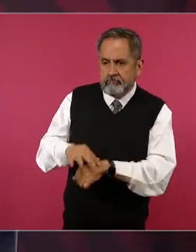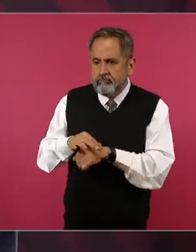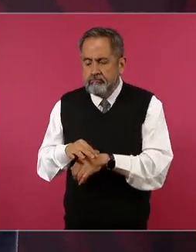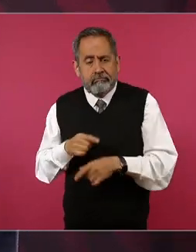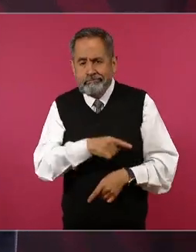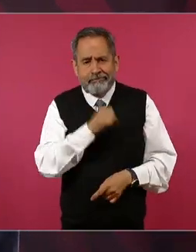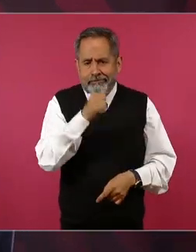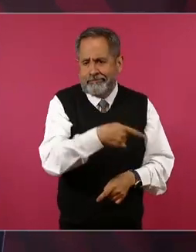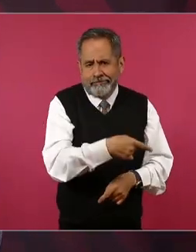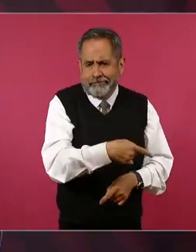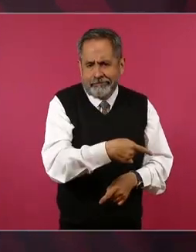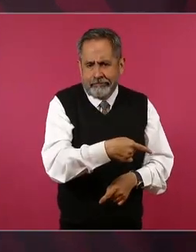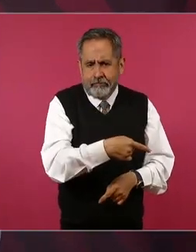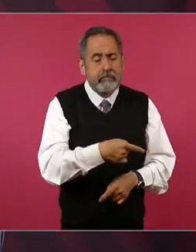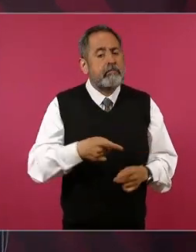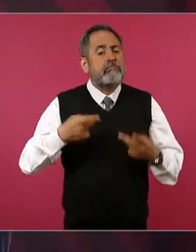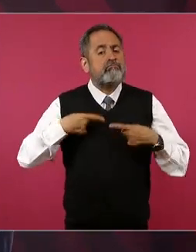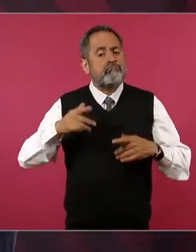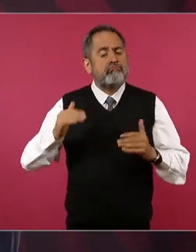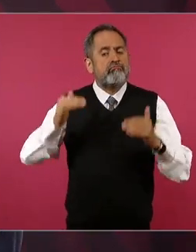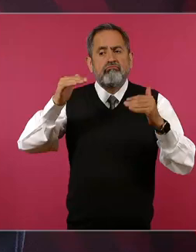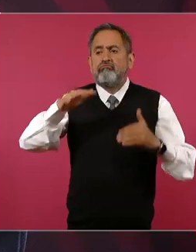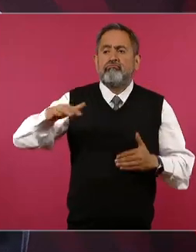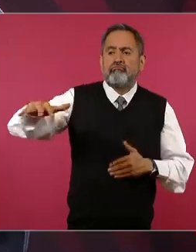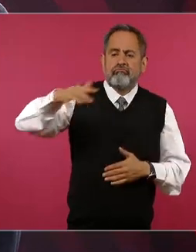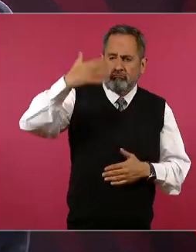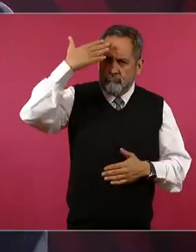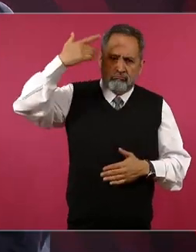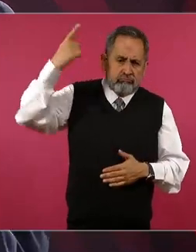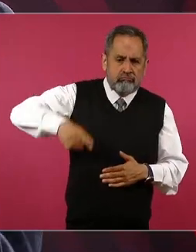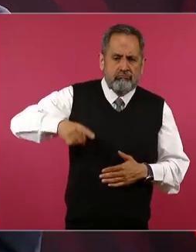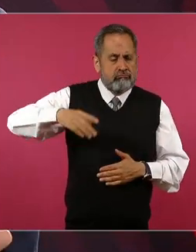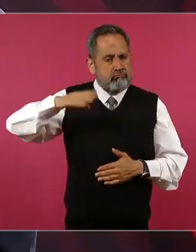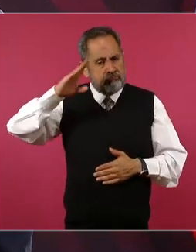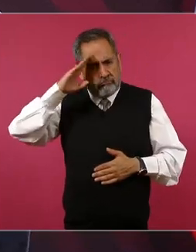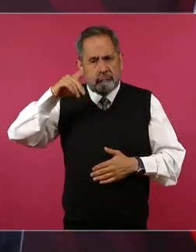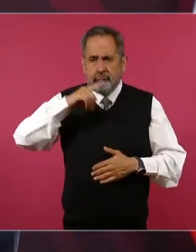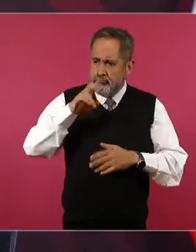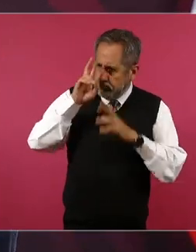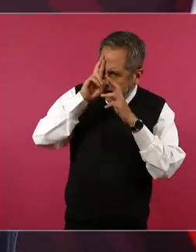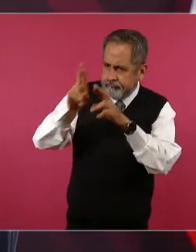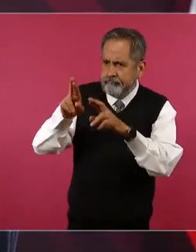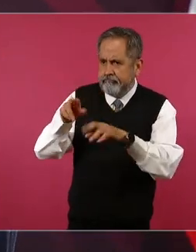que es el soberano, que es al que tienen que servir.